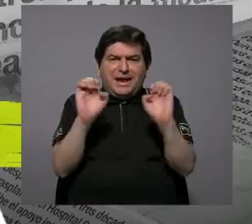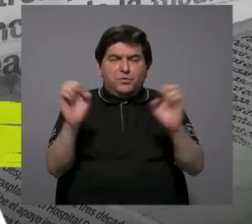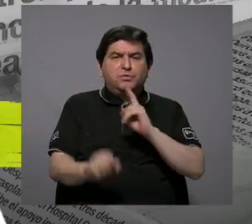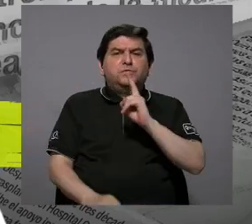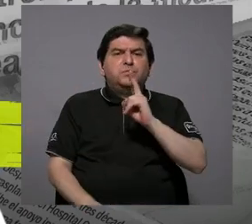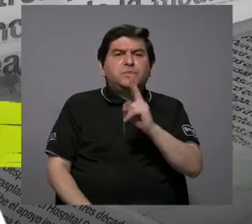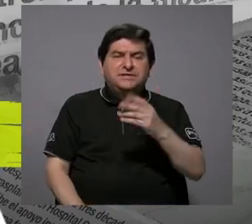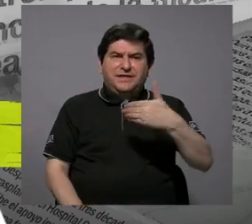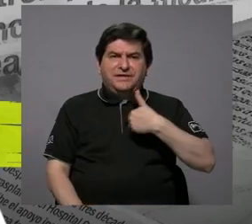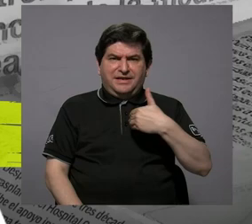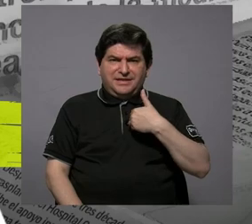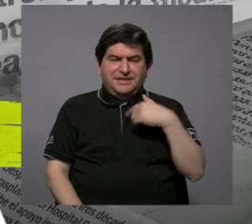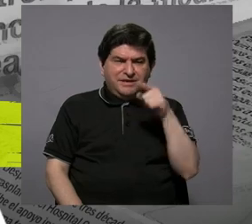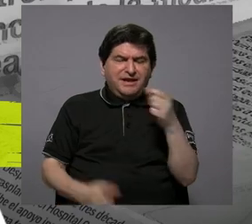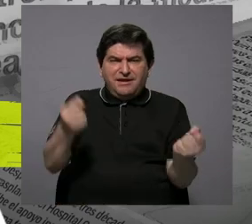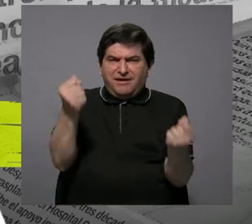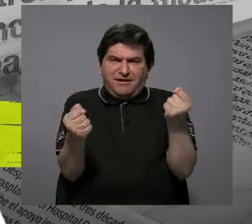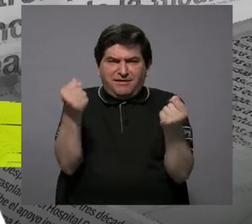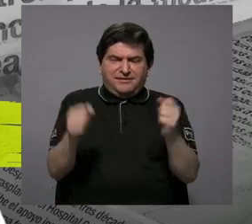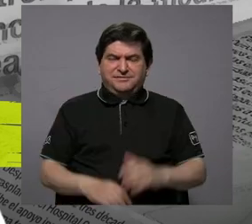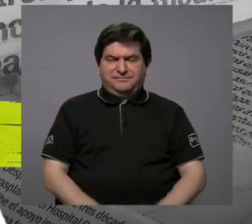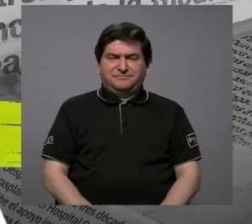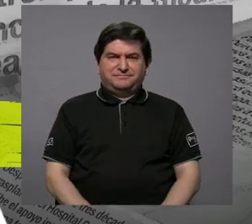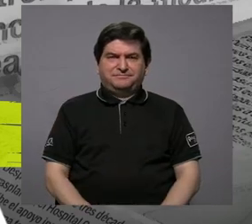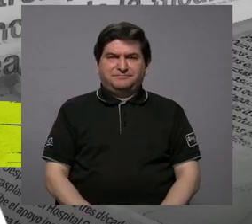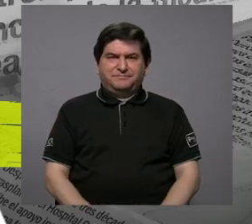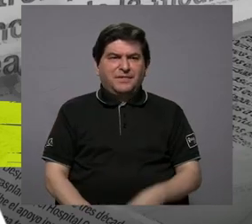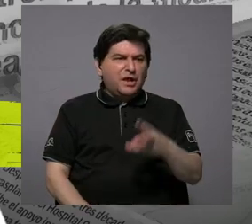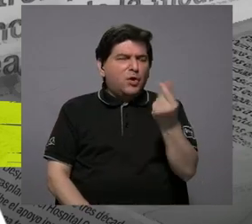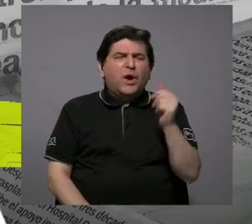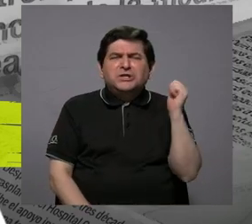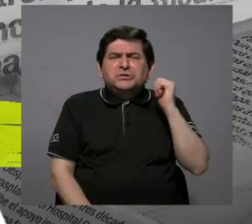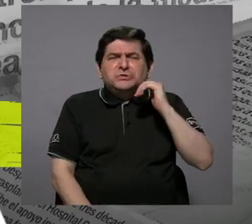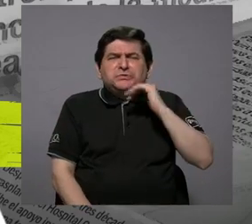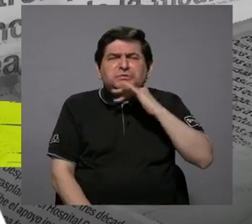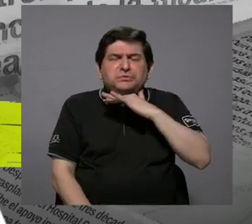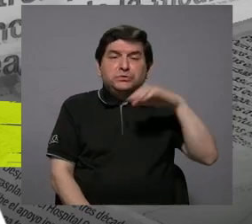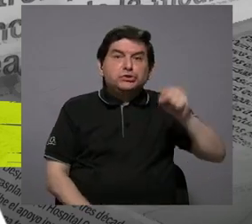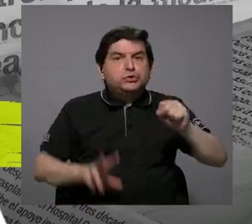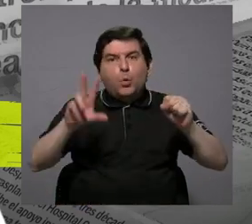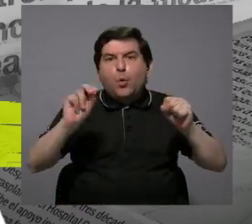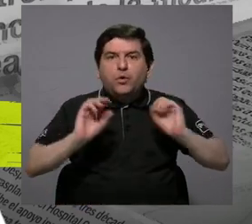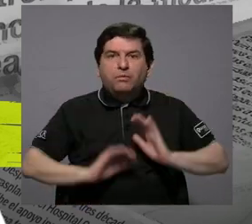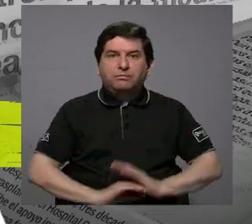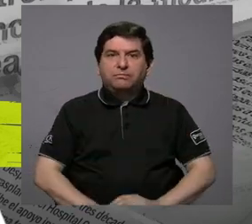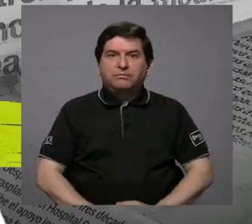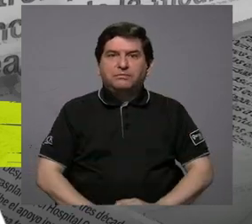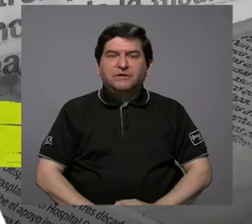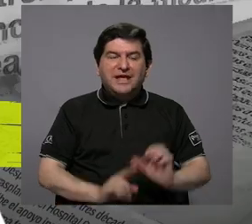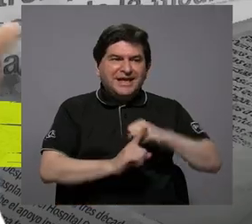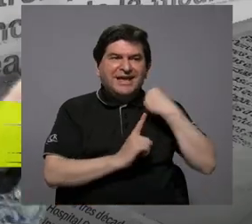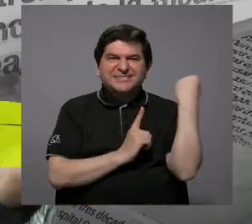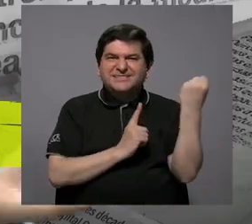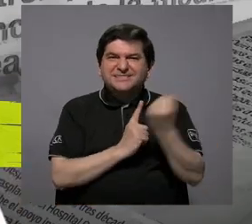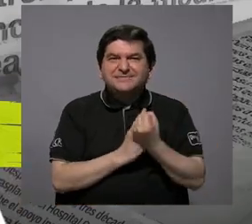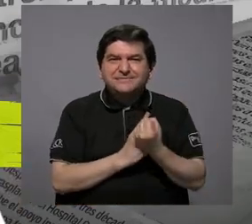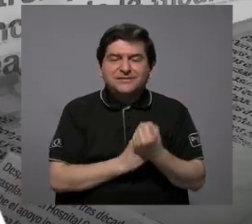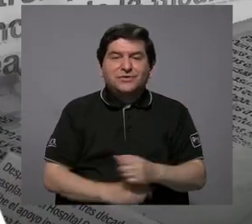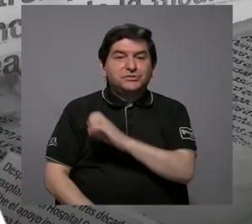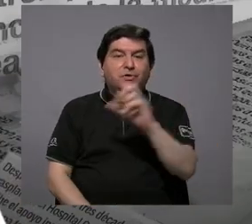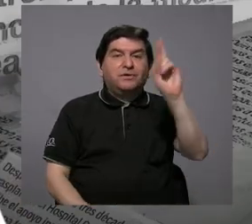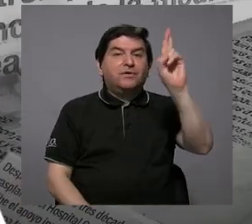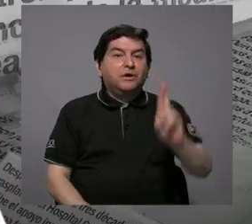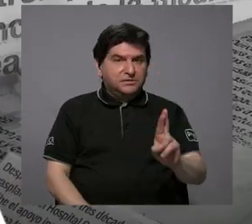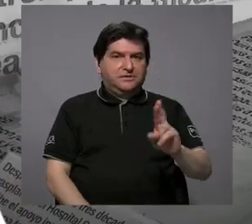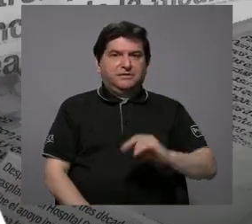real de los vehículos? ¿Cuánto están contaminando o no están contaminando bajo condiciones de Costa